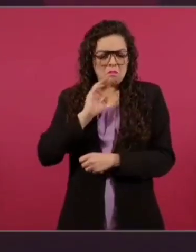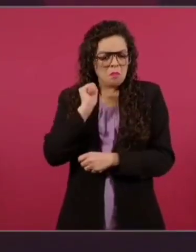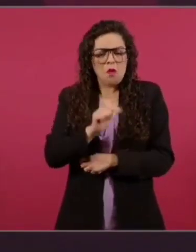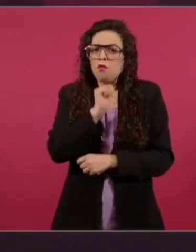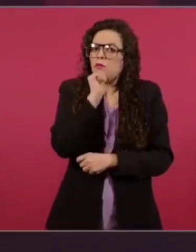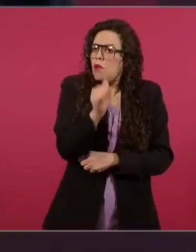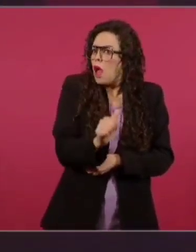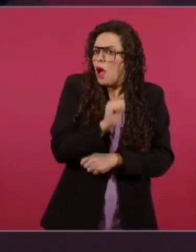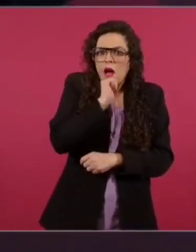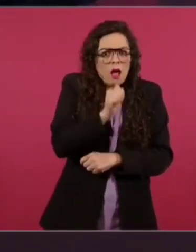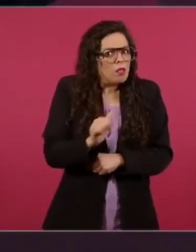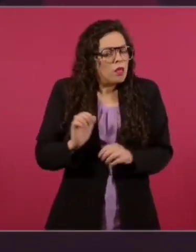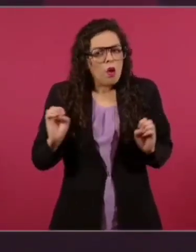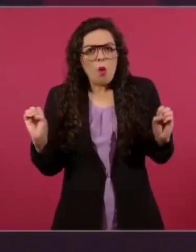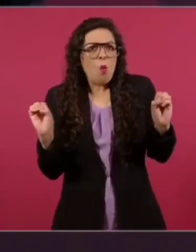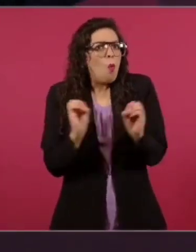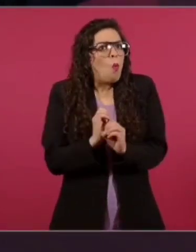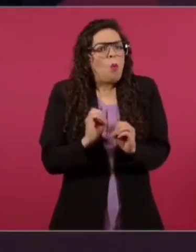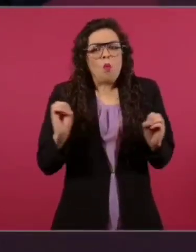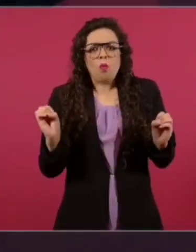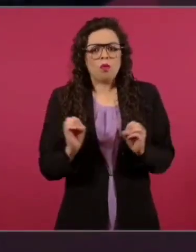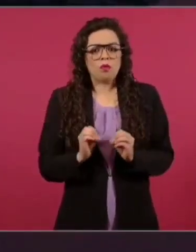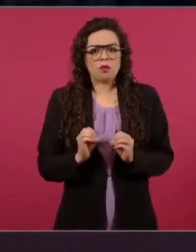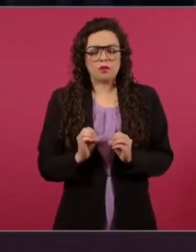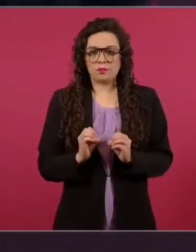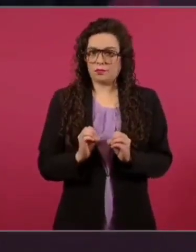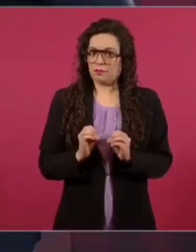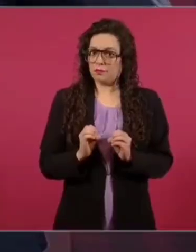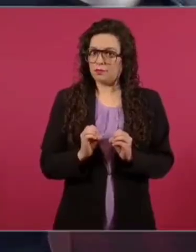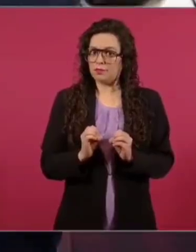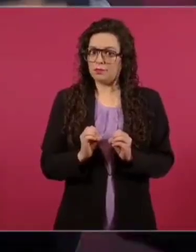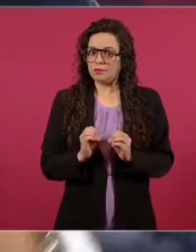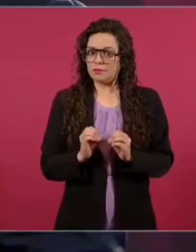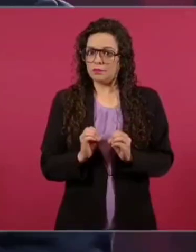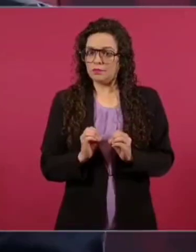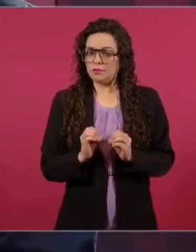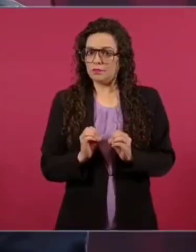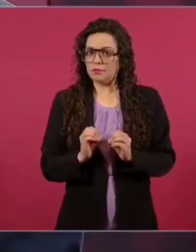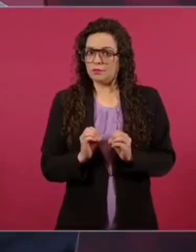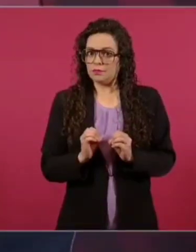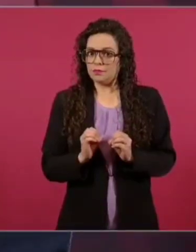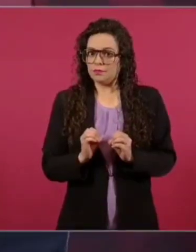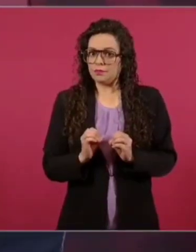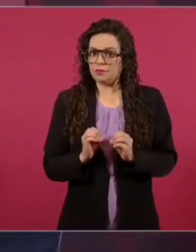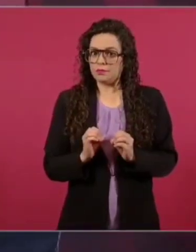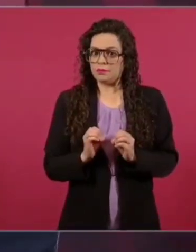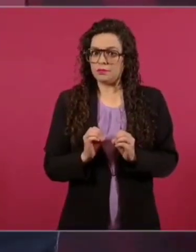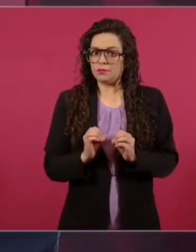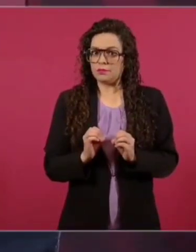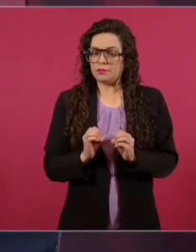y quieren darnos clase